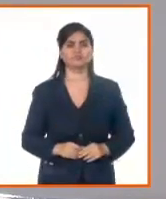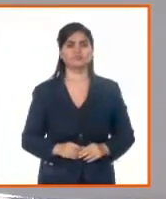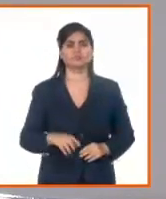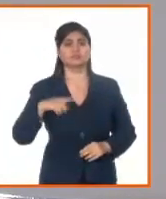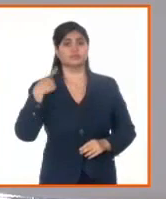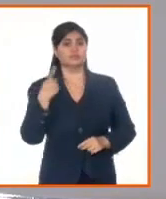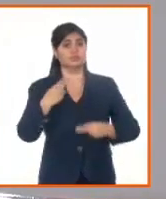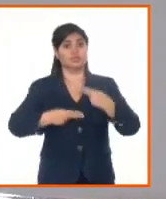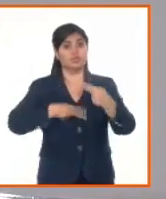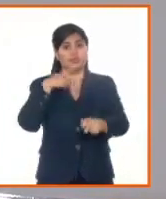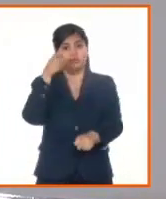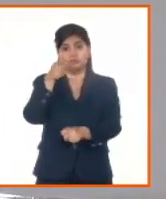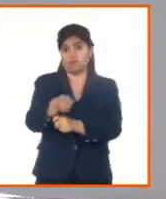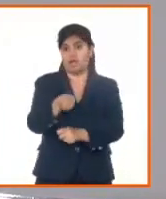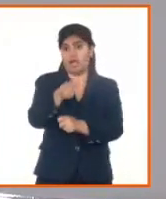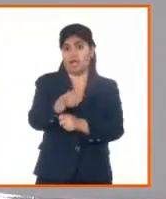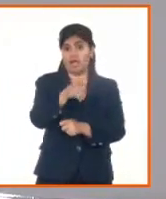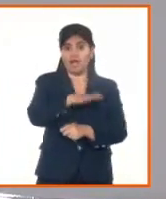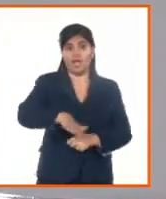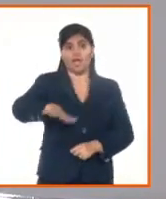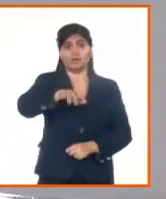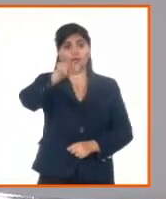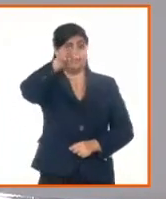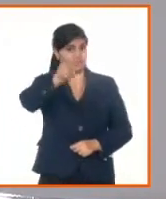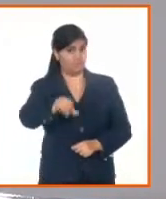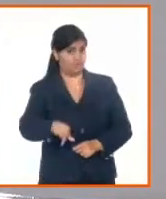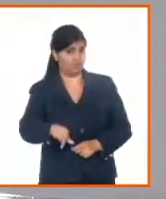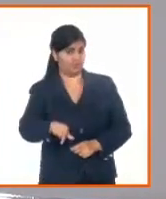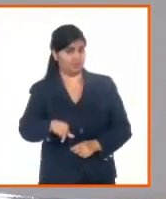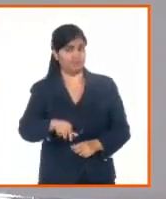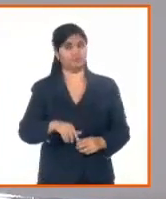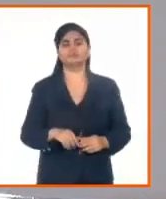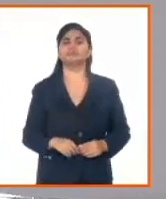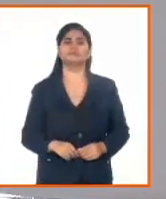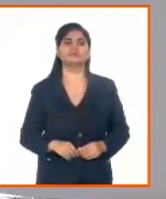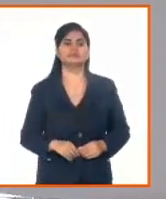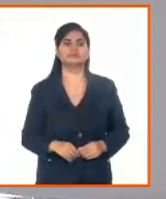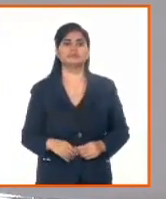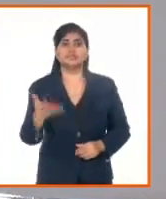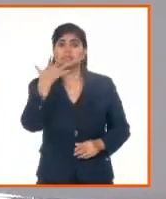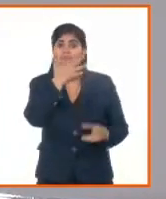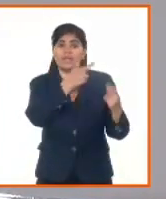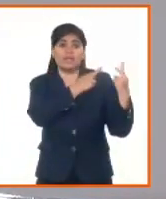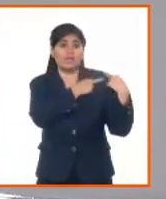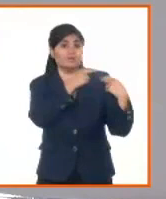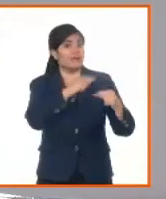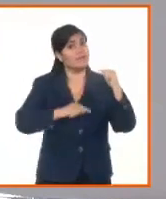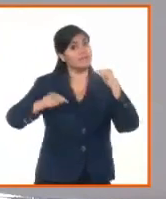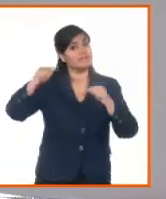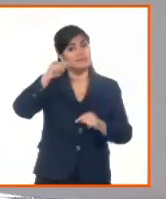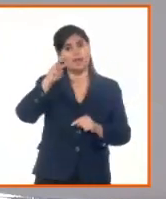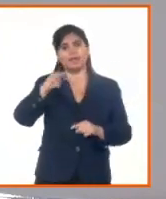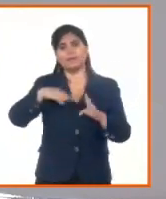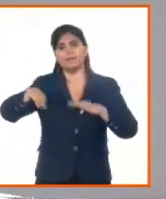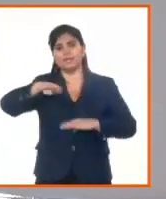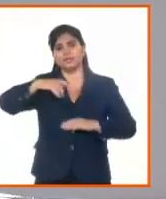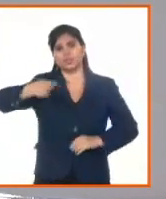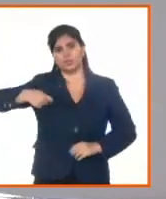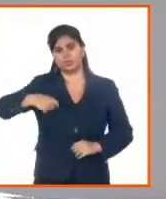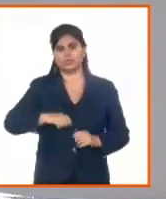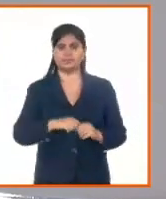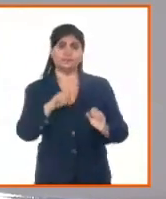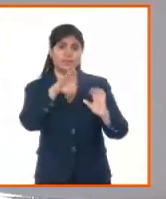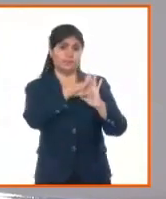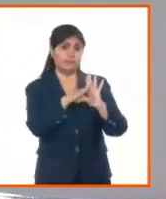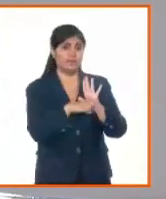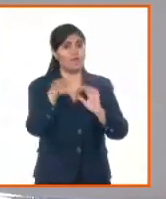la condición de funcionarios públicos y son habilitados por el ministro de Justicia, que antes no era así. Hemos adoptado medidas organizativas y